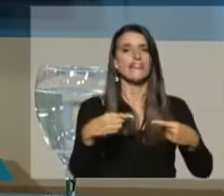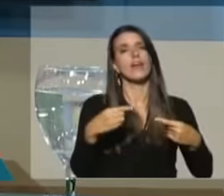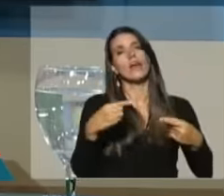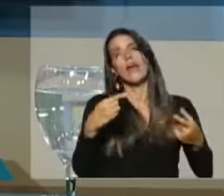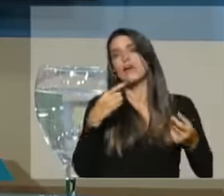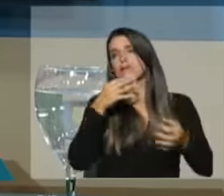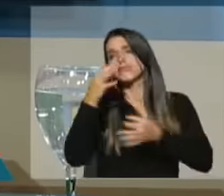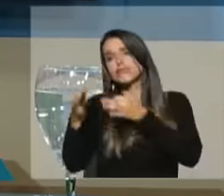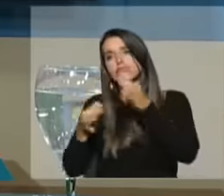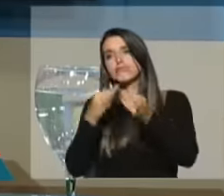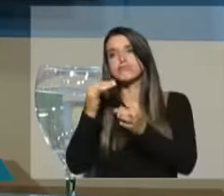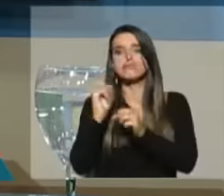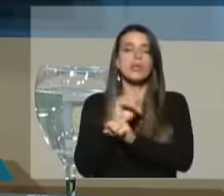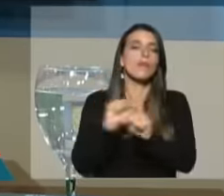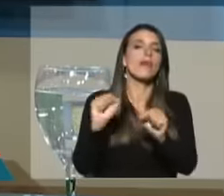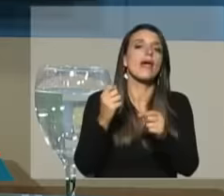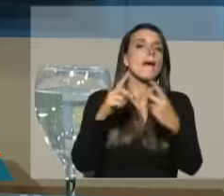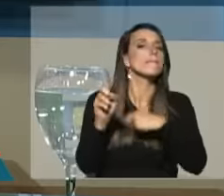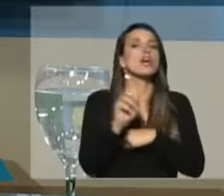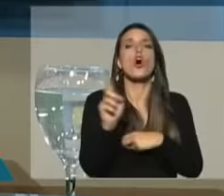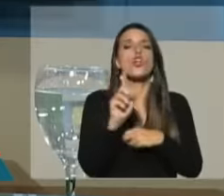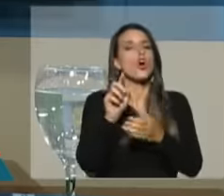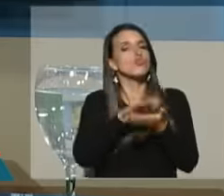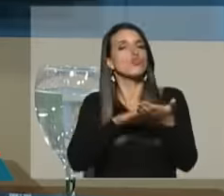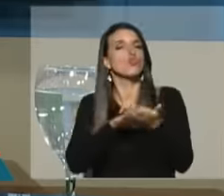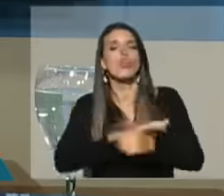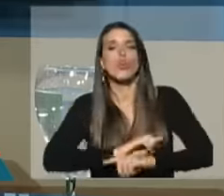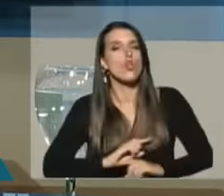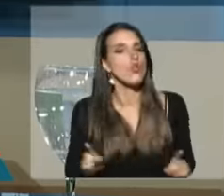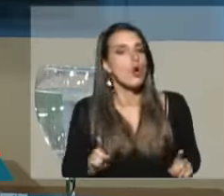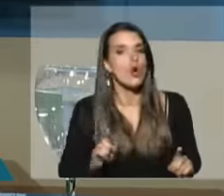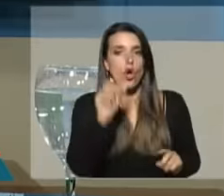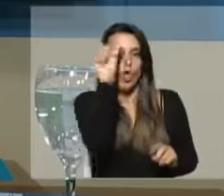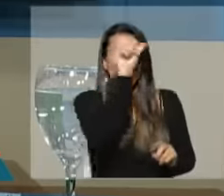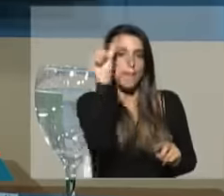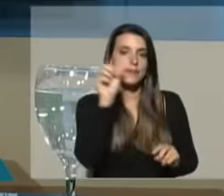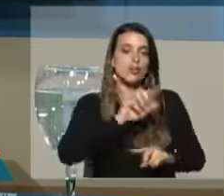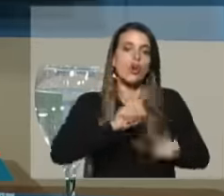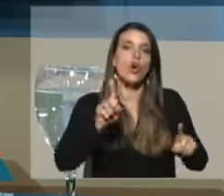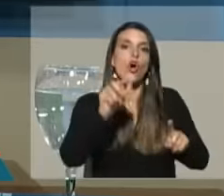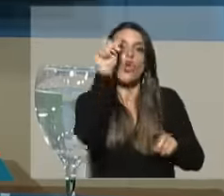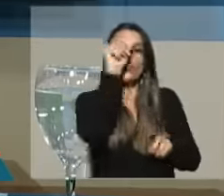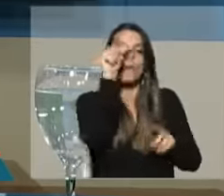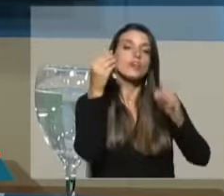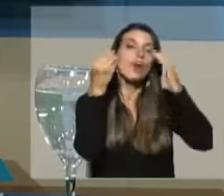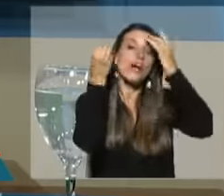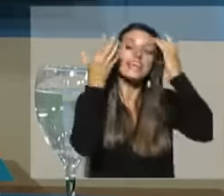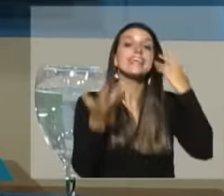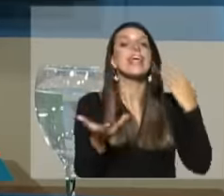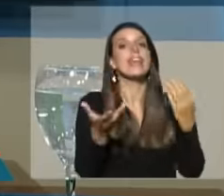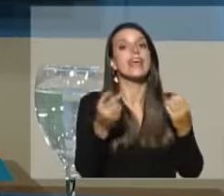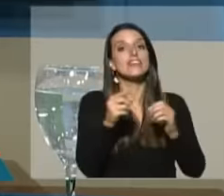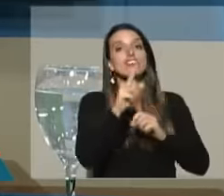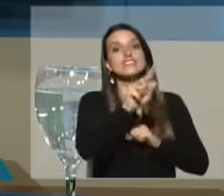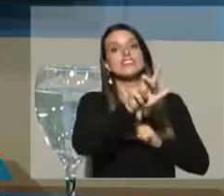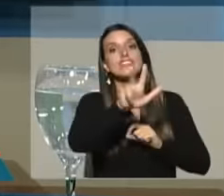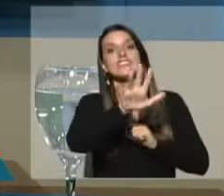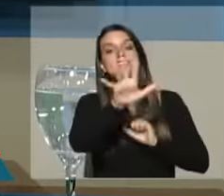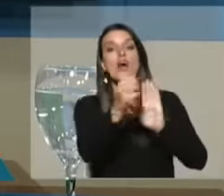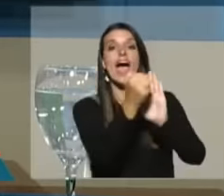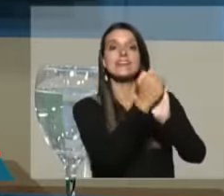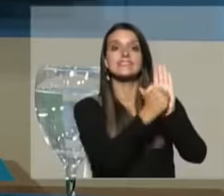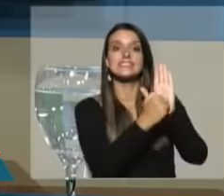supuesto que se puede sostener pero no se va a solucionar el domingo el domingo lo que queremos es que esos 135